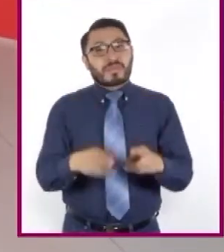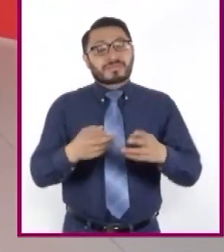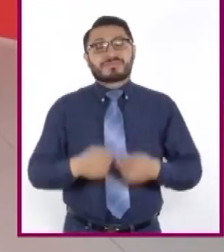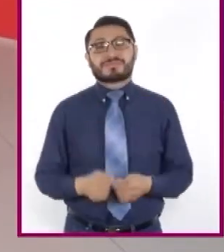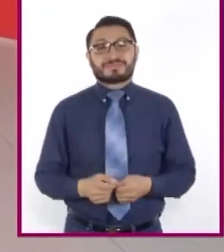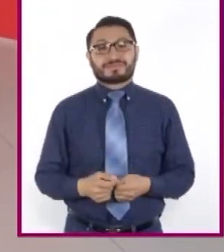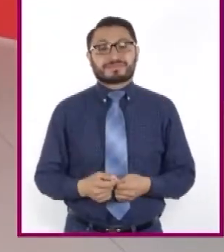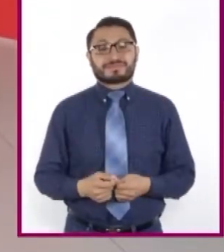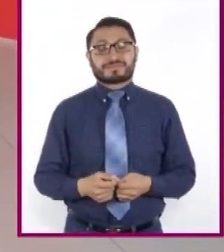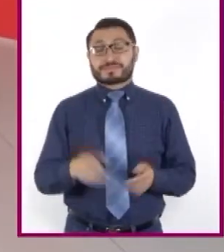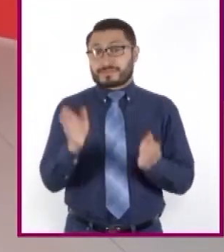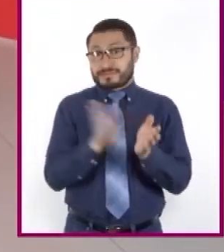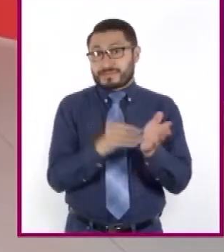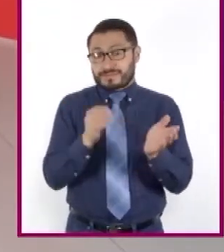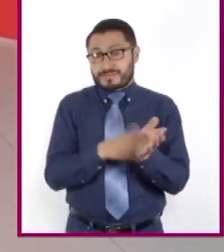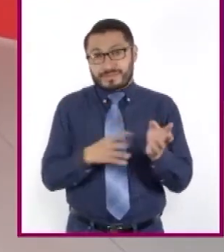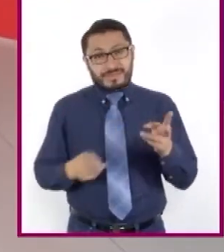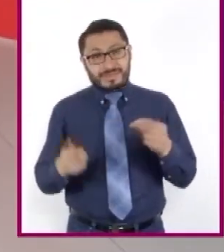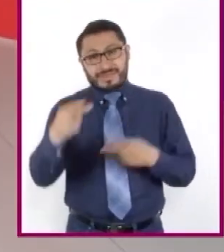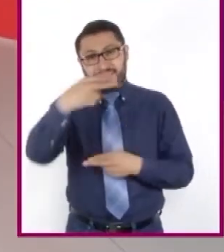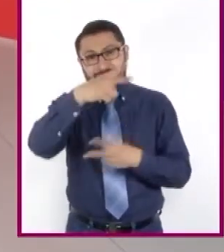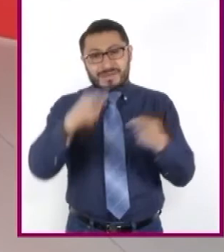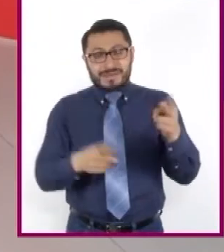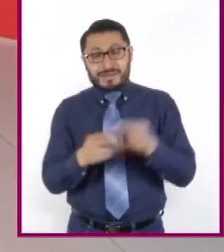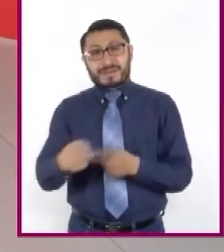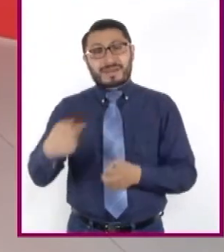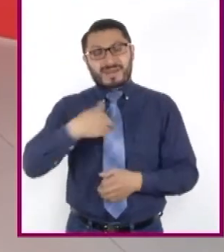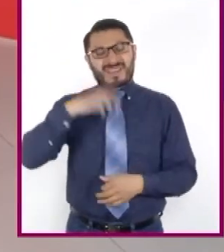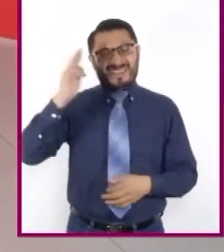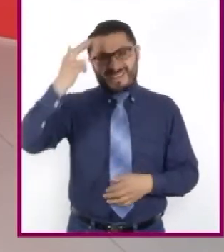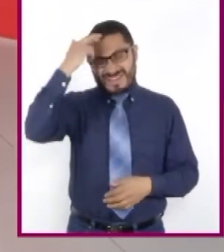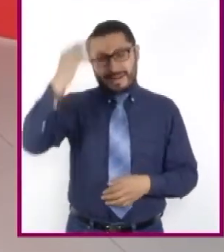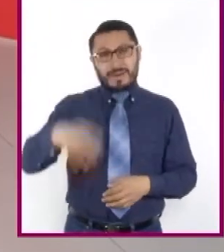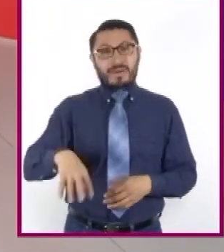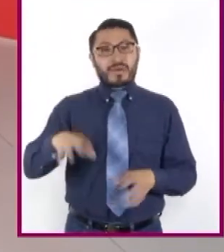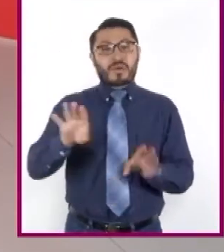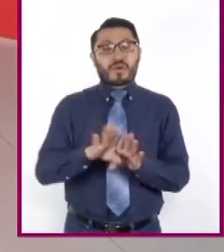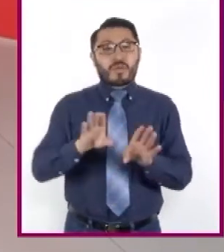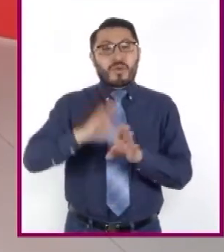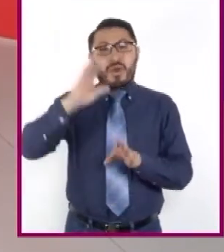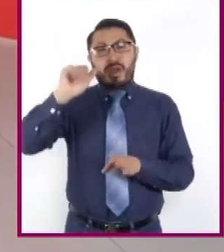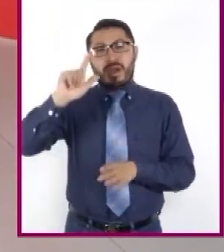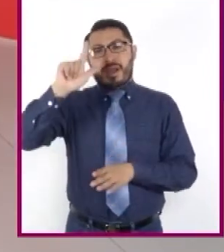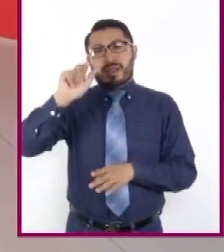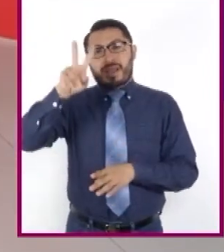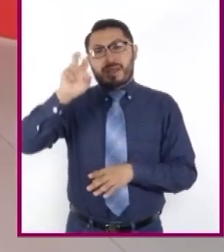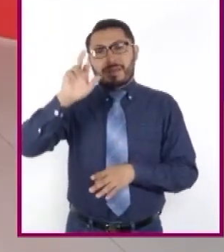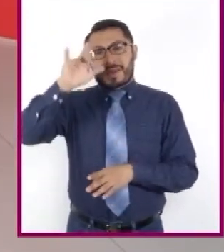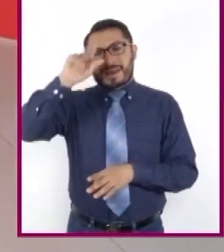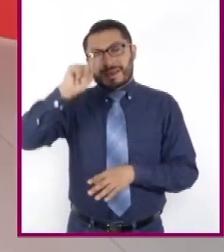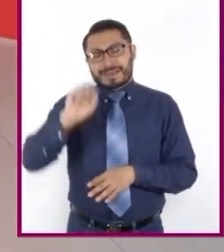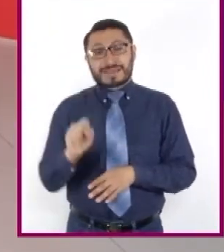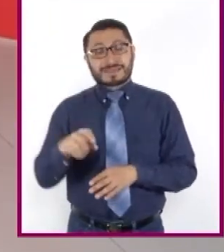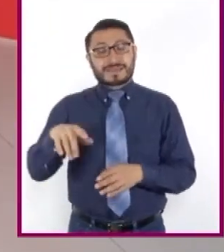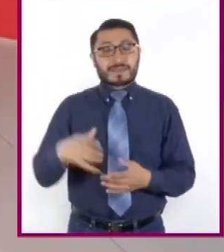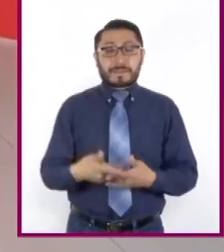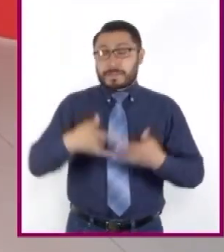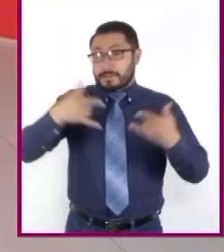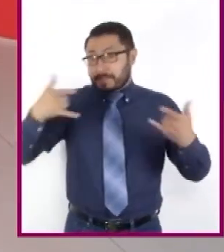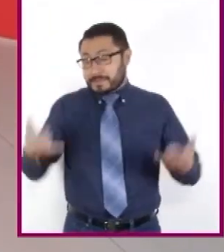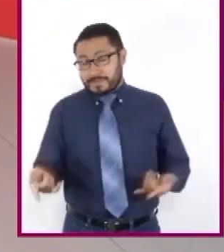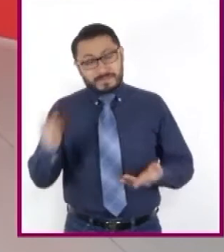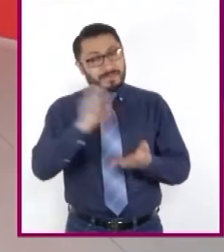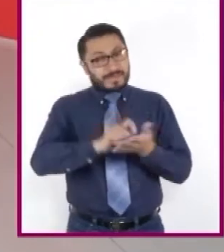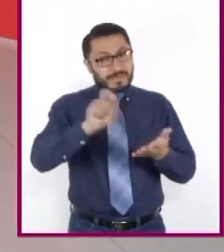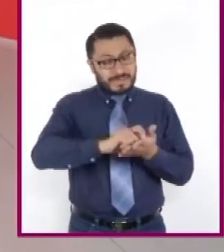Con este papel picado, me acuerdo de las calaveritas literarias. Esas son muy tradicionales. Por